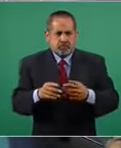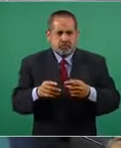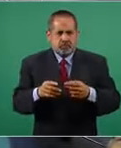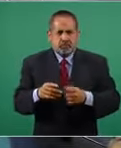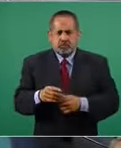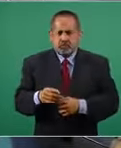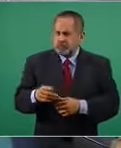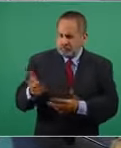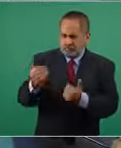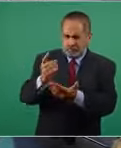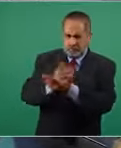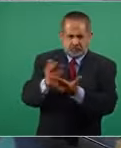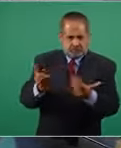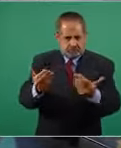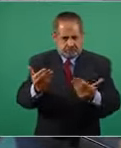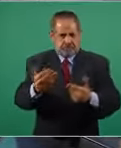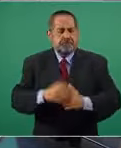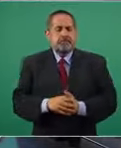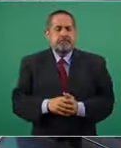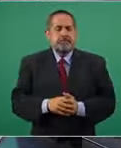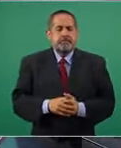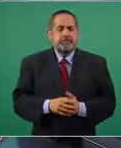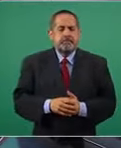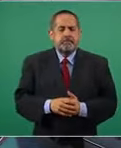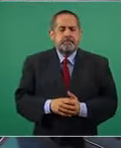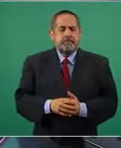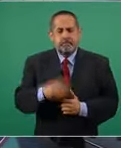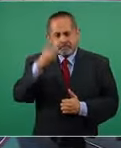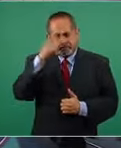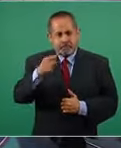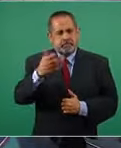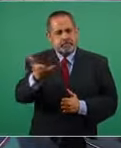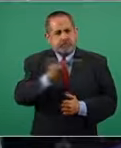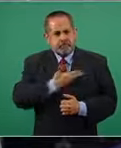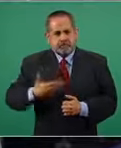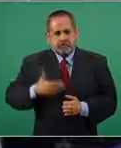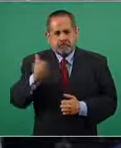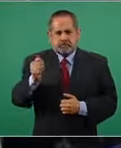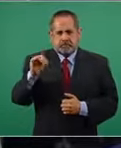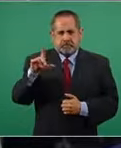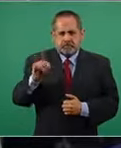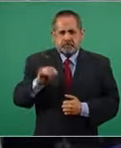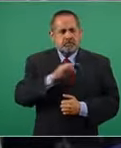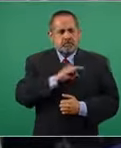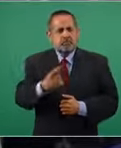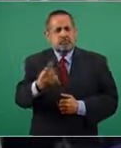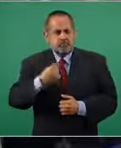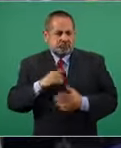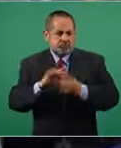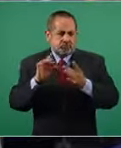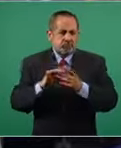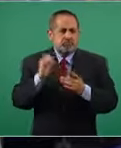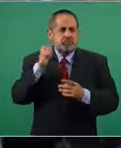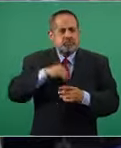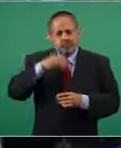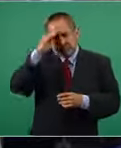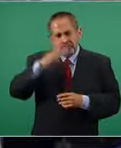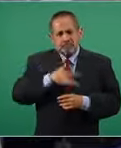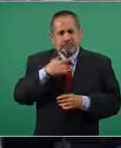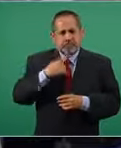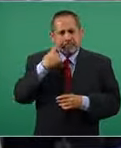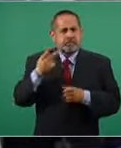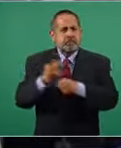de una vez sí de uno pues para para el presidente López Obrador le quería preguntar si nos podía hacer un comentario una valoración acerca de la